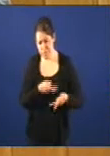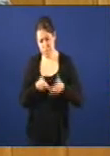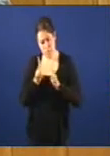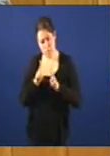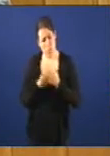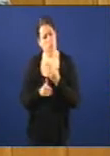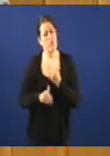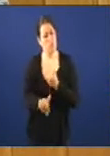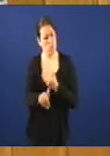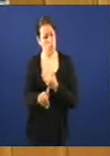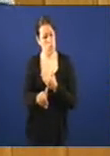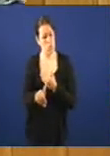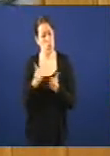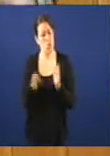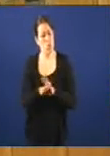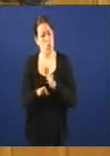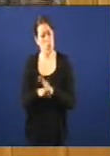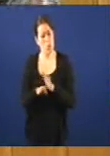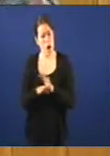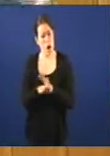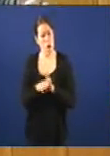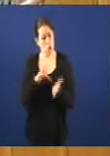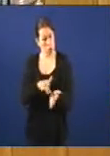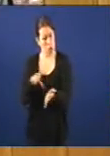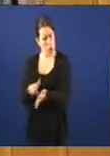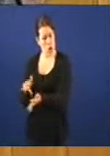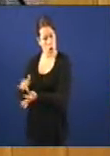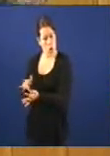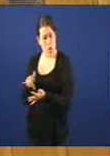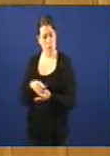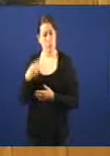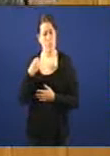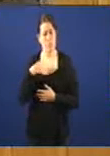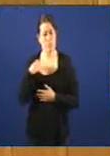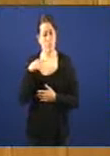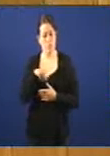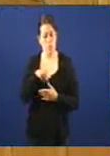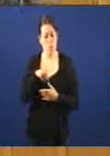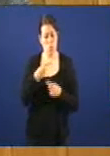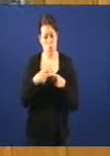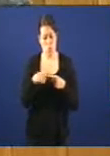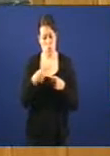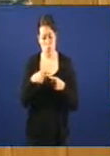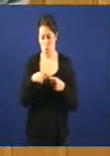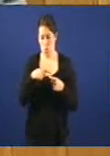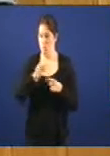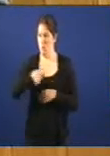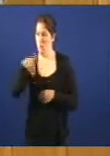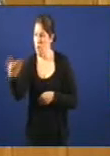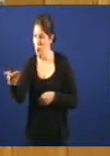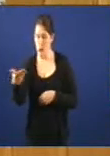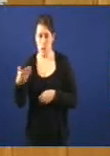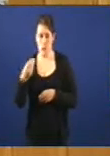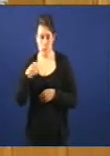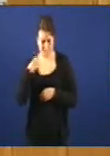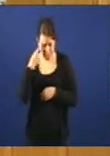futuro se sigan dando ese tipo de circunstancias de externalización de servicios, de traslado de producción ao exterior. Vostedes é consciente como